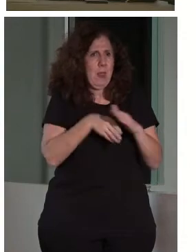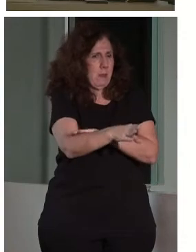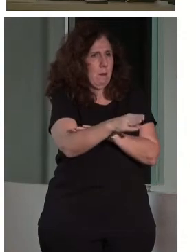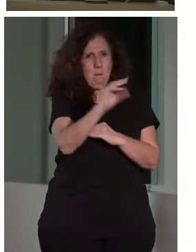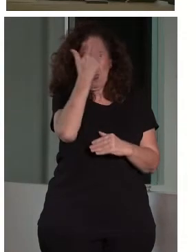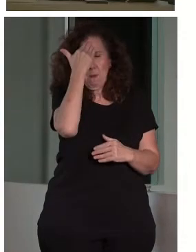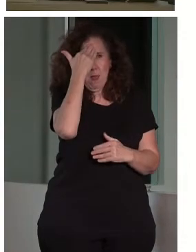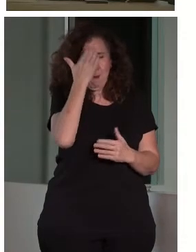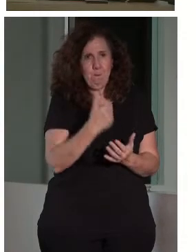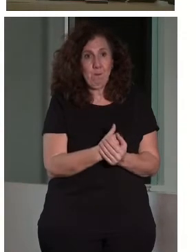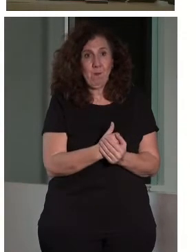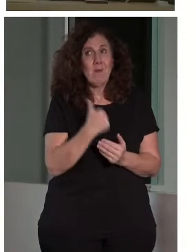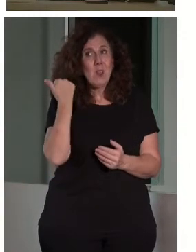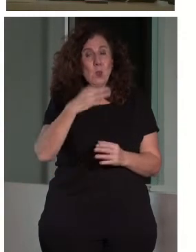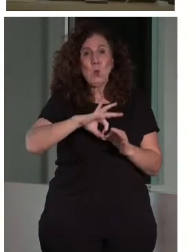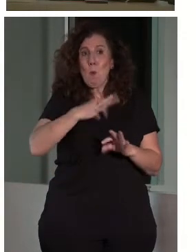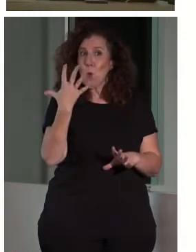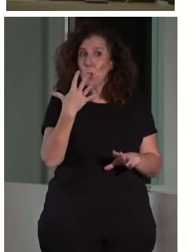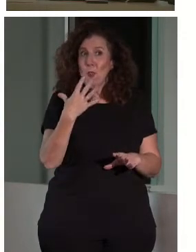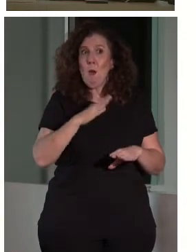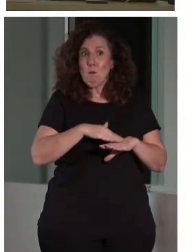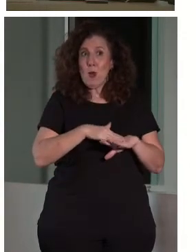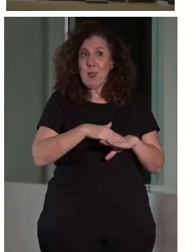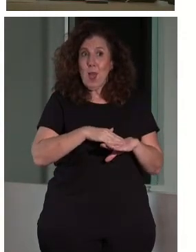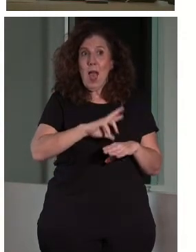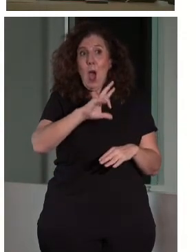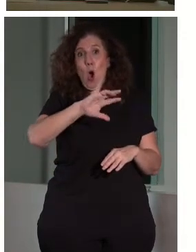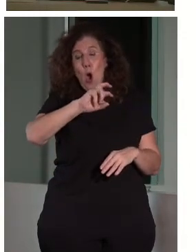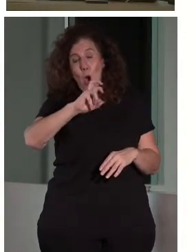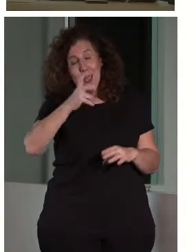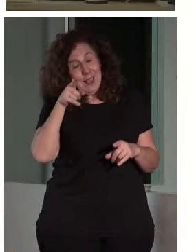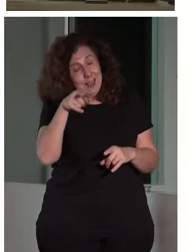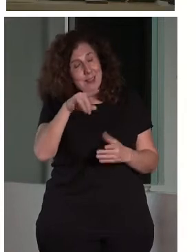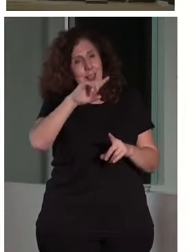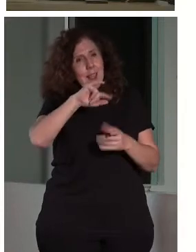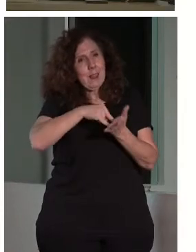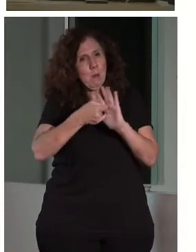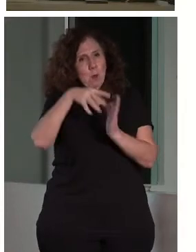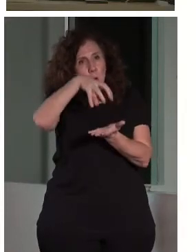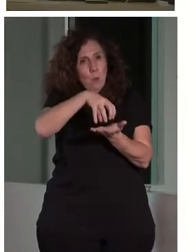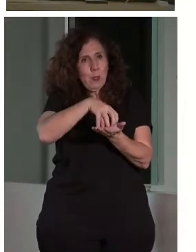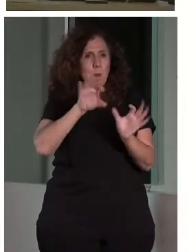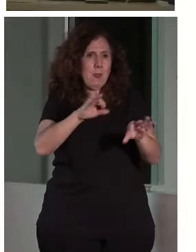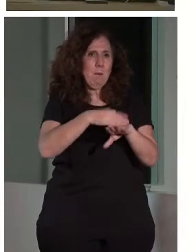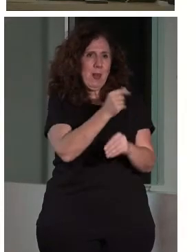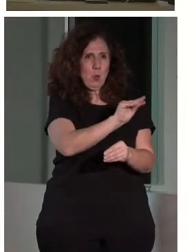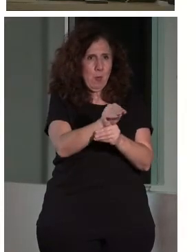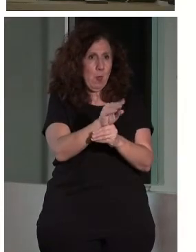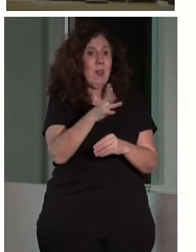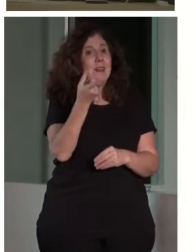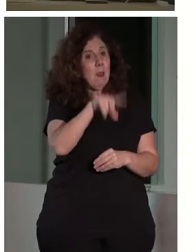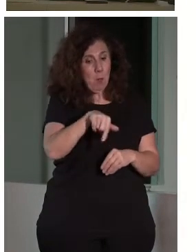Es una oportunidad porque los DTIs también tienen financiación específica. Se hablaba otro reto, la cadena de la accesibilidad.